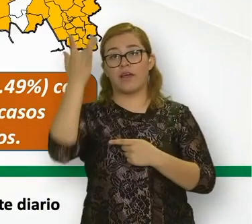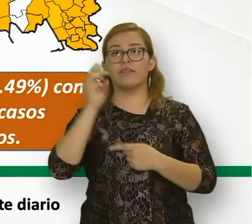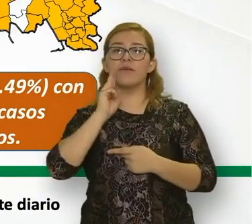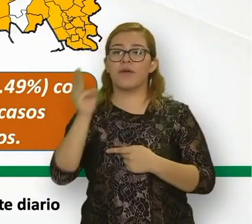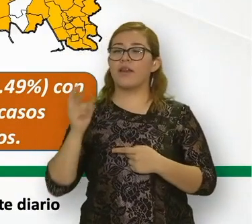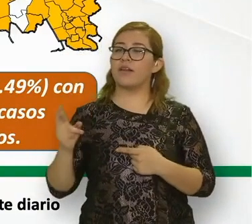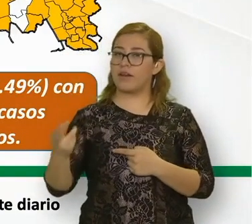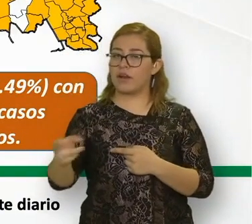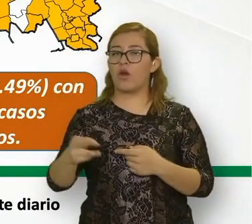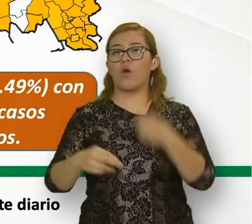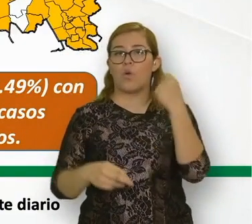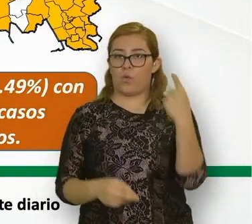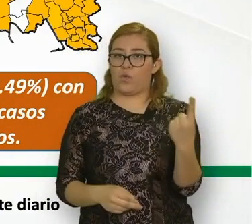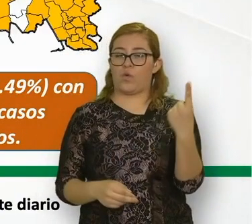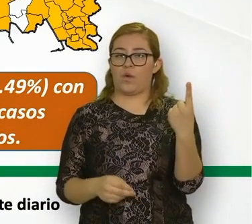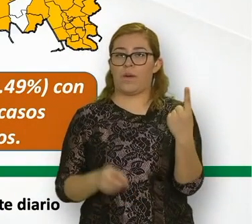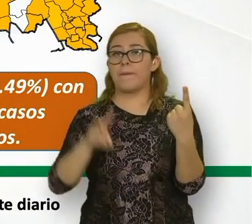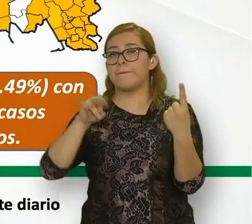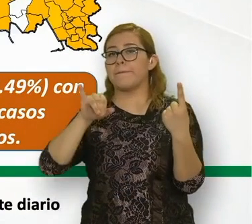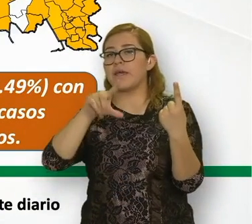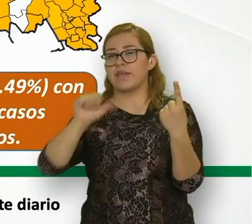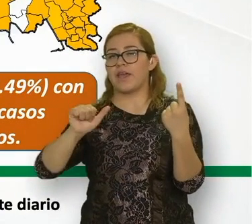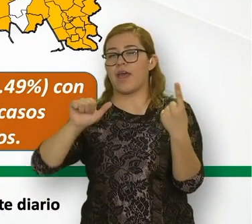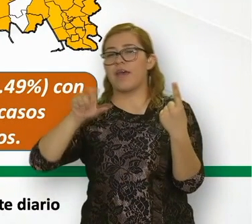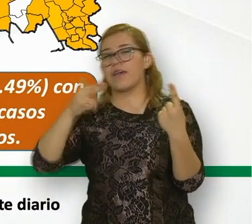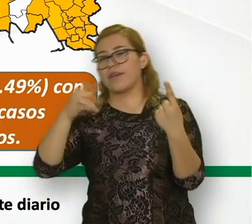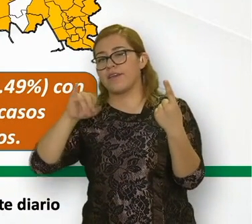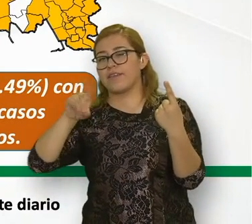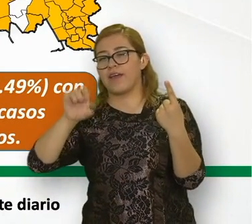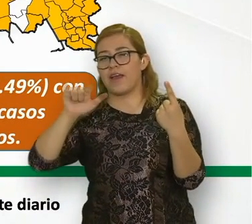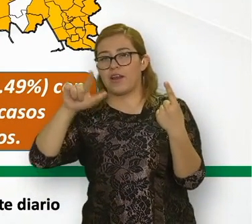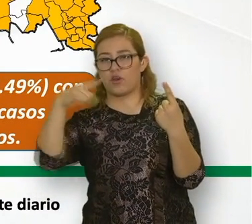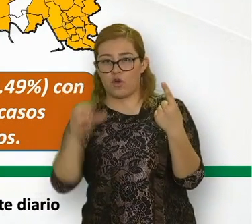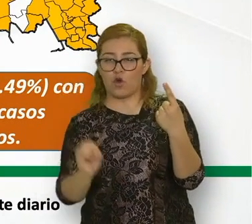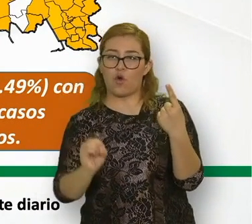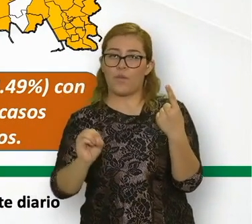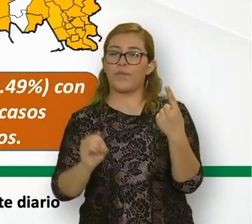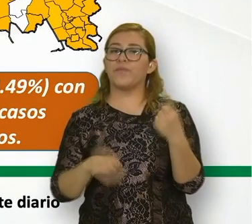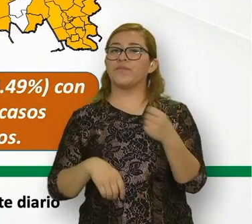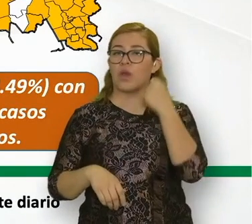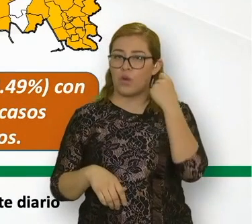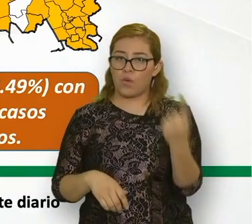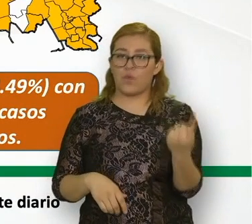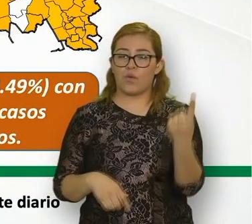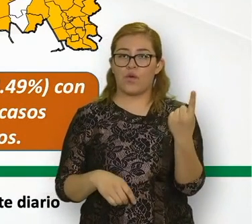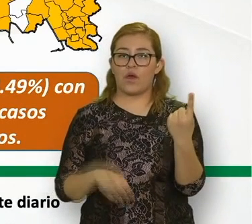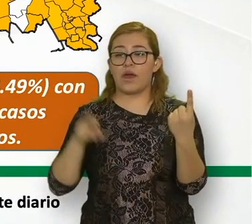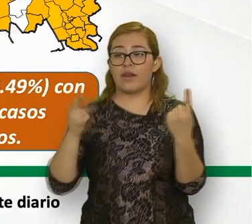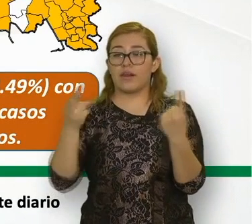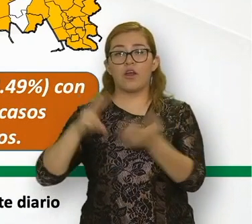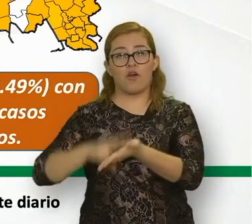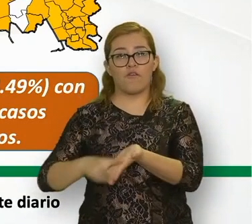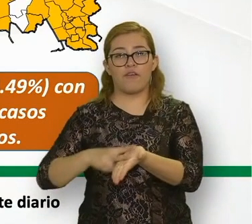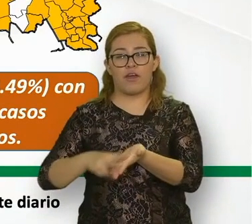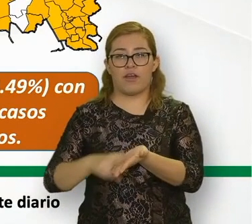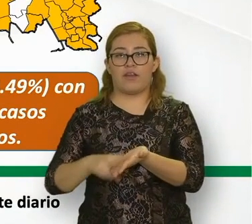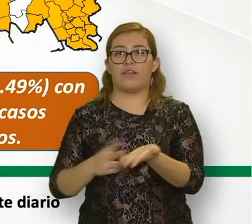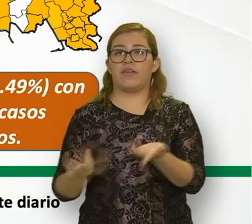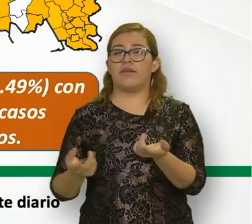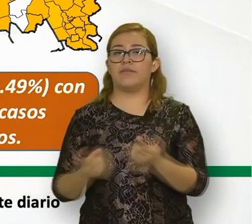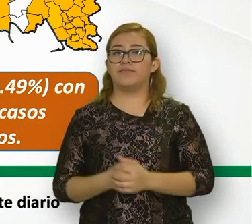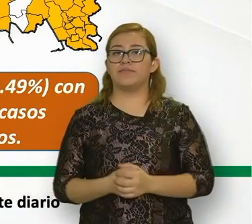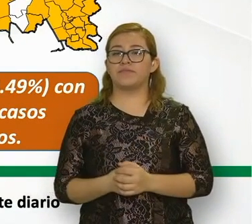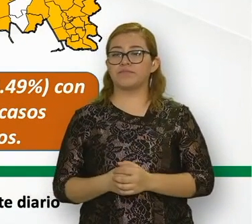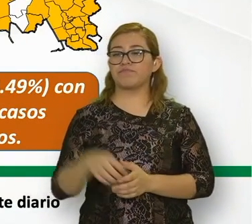Santa María del Río, una persona en Villa Hidalgo, la que sigue, una persona también en Río Verde, tenemos